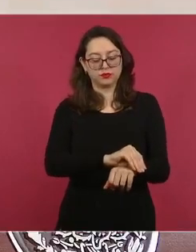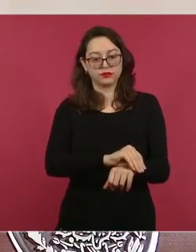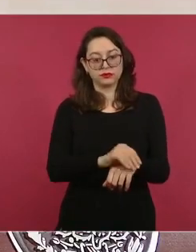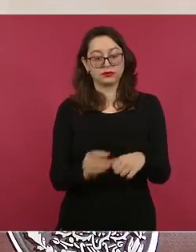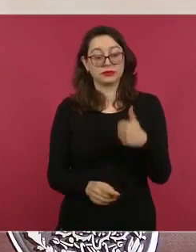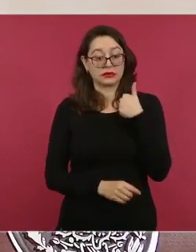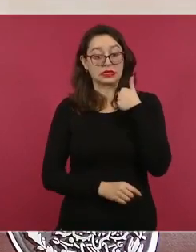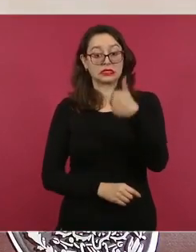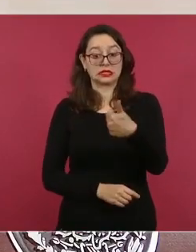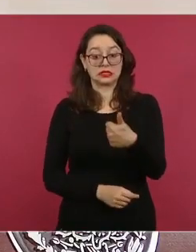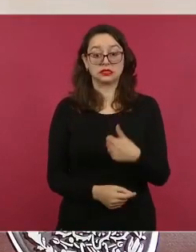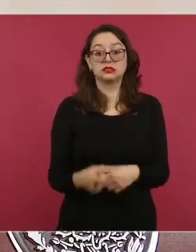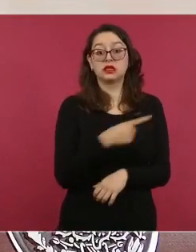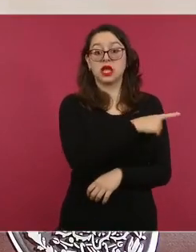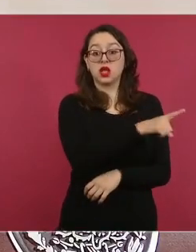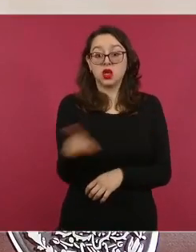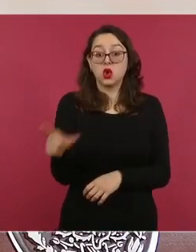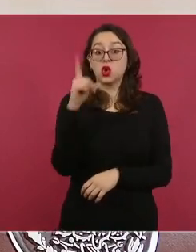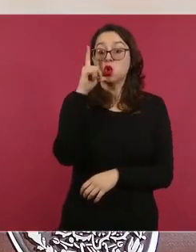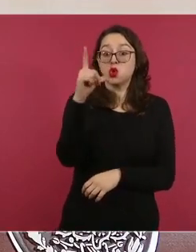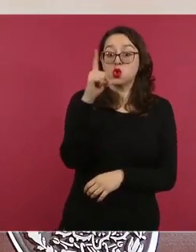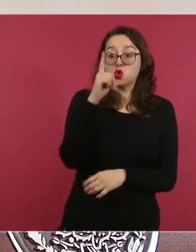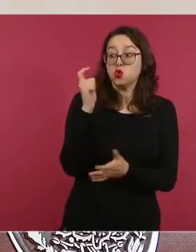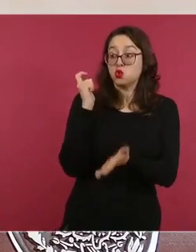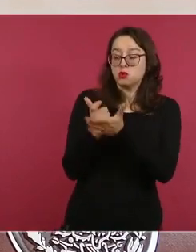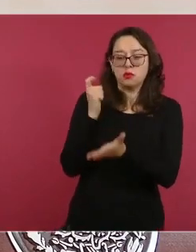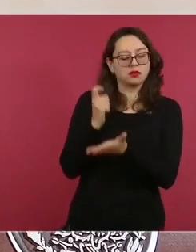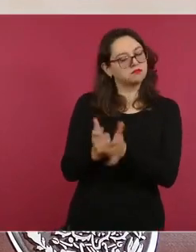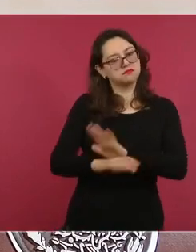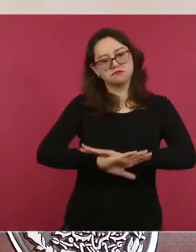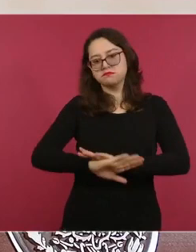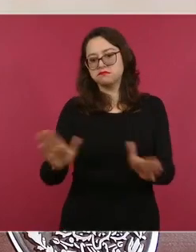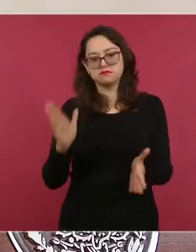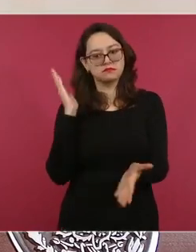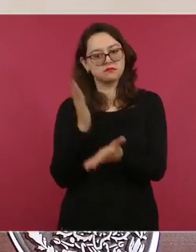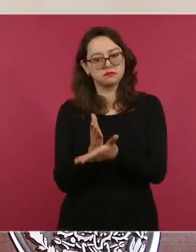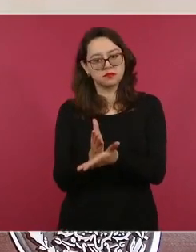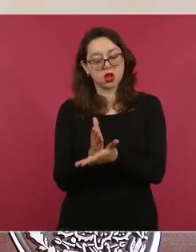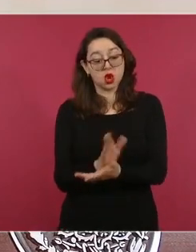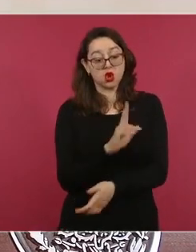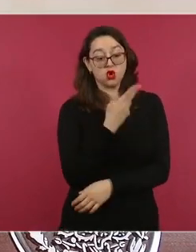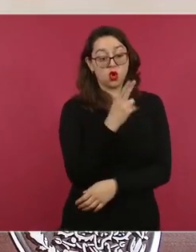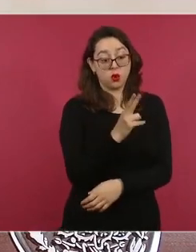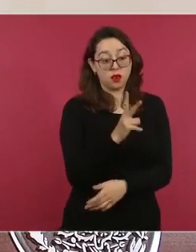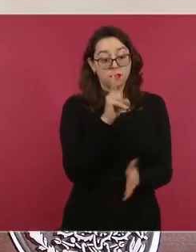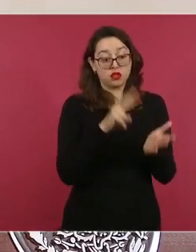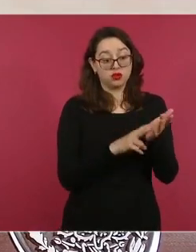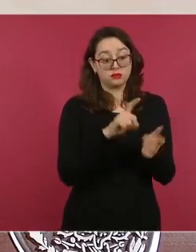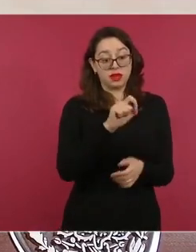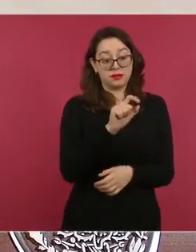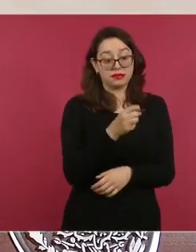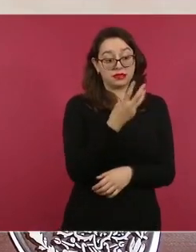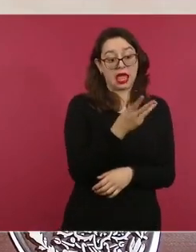eléctrica, de noviembre de 2023 a febrero